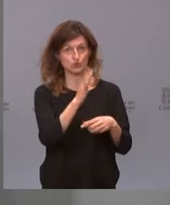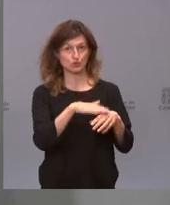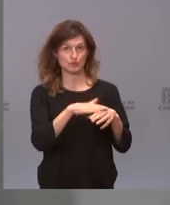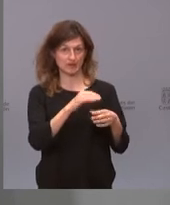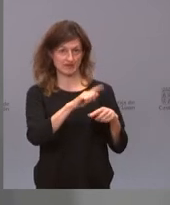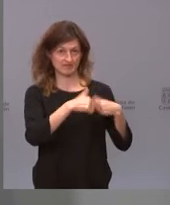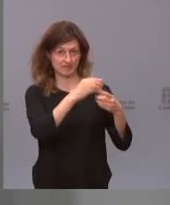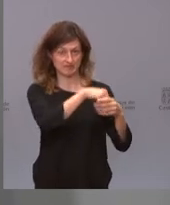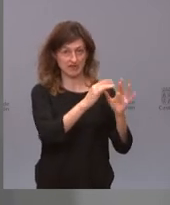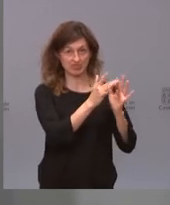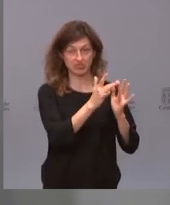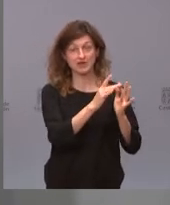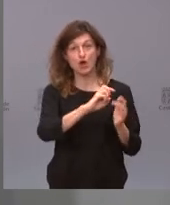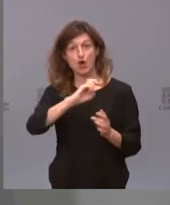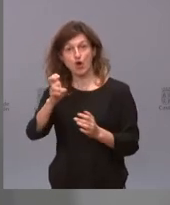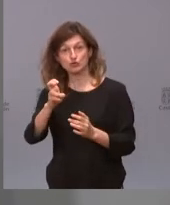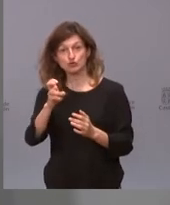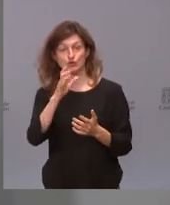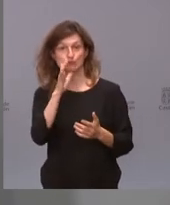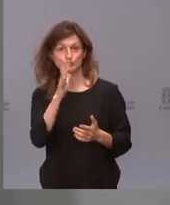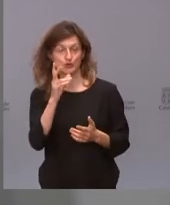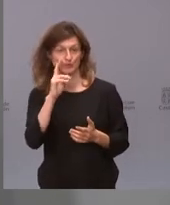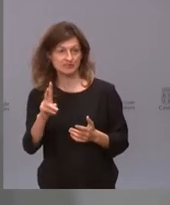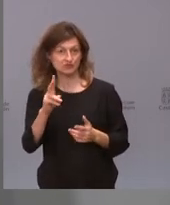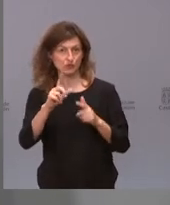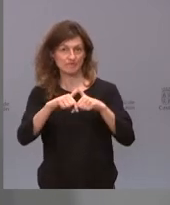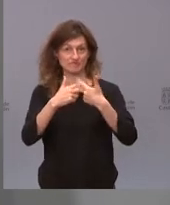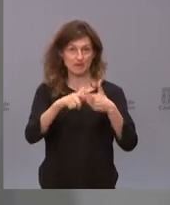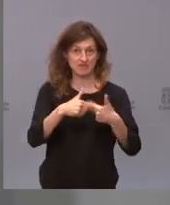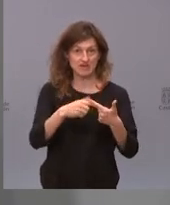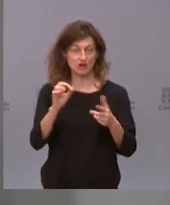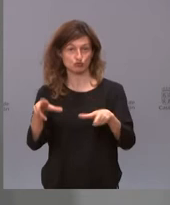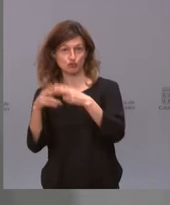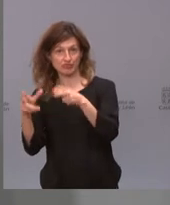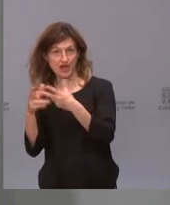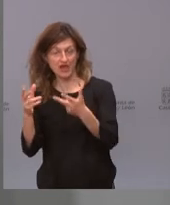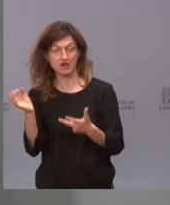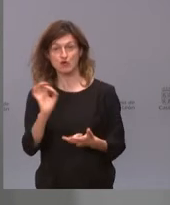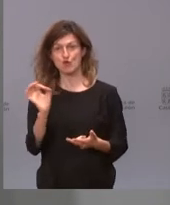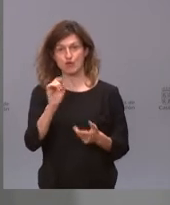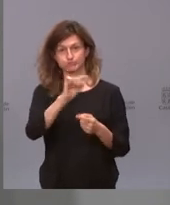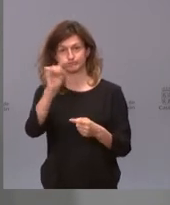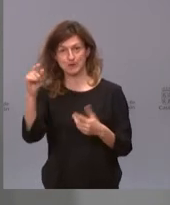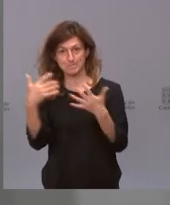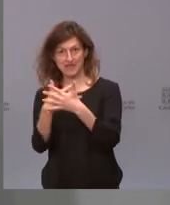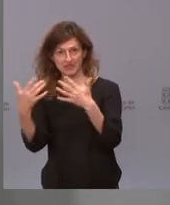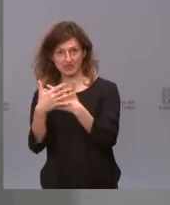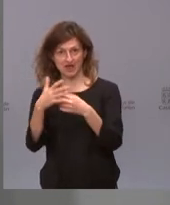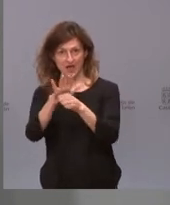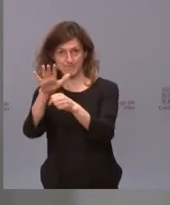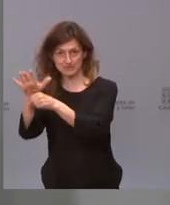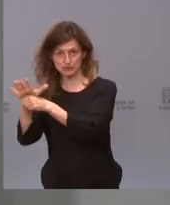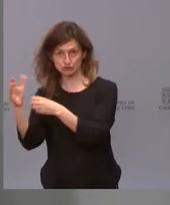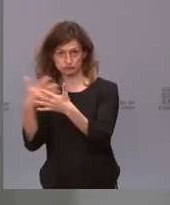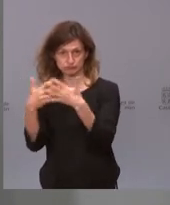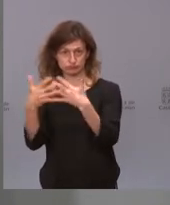Y la otra mitad son mixtos, es decir, pueden ser familiares o sociales o se mezclan con otros